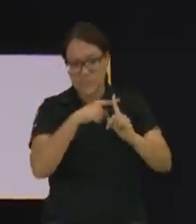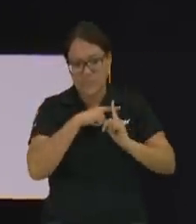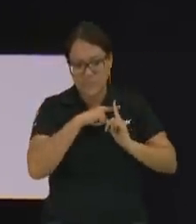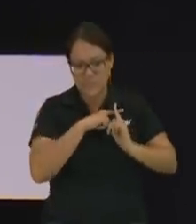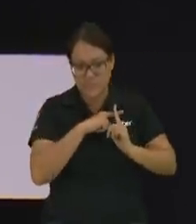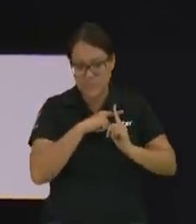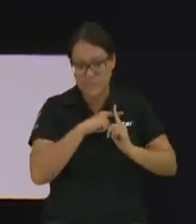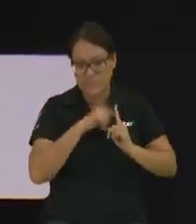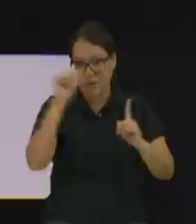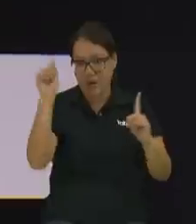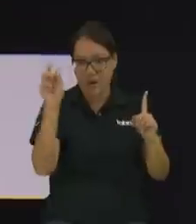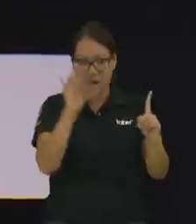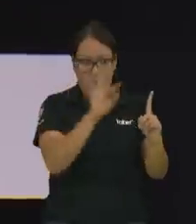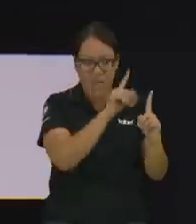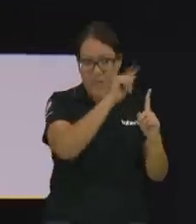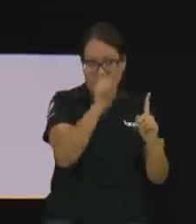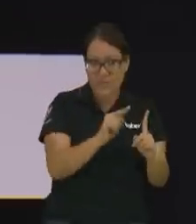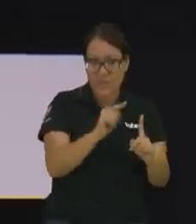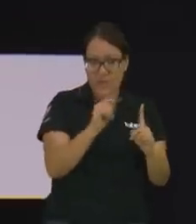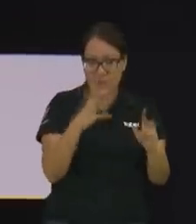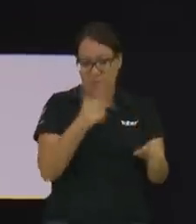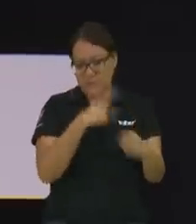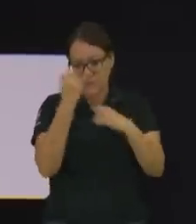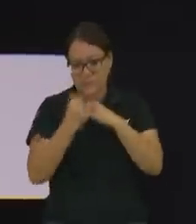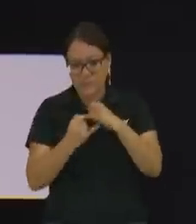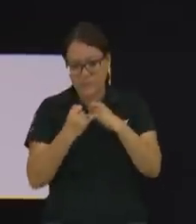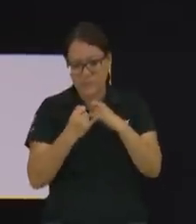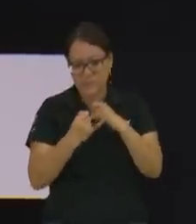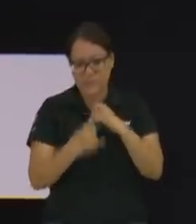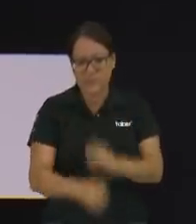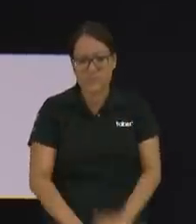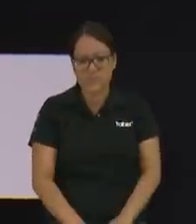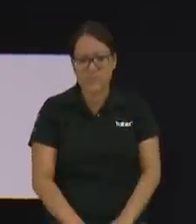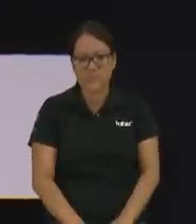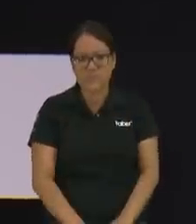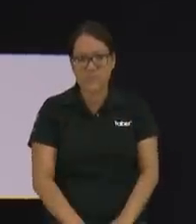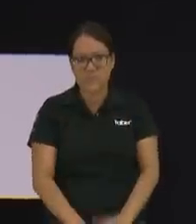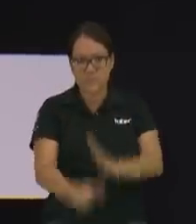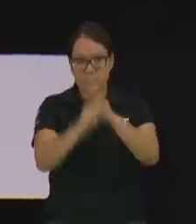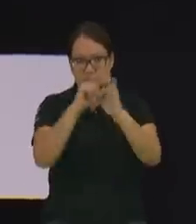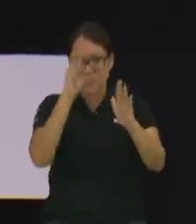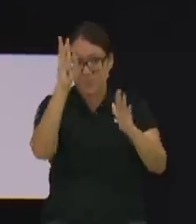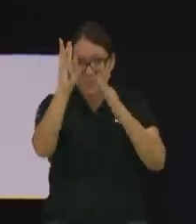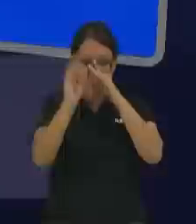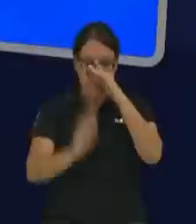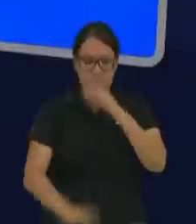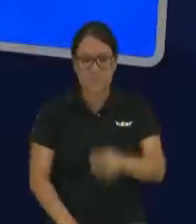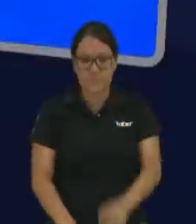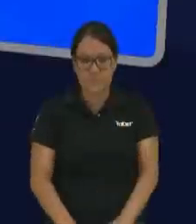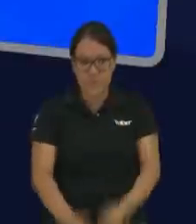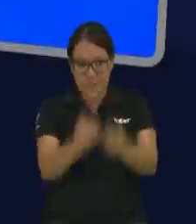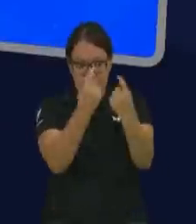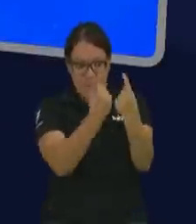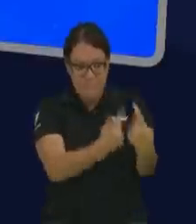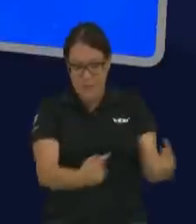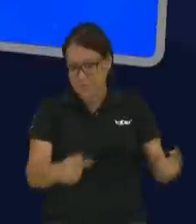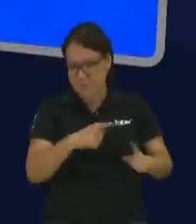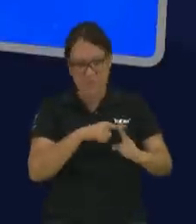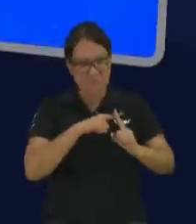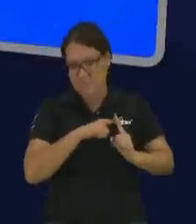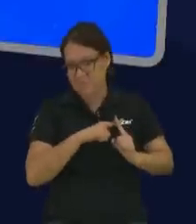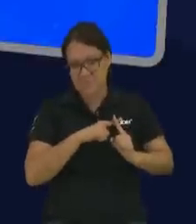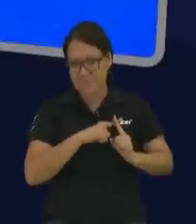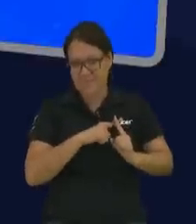del cristiano cerramos leyendo el versículo 6 donde comenzamos que dice instruye al niño en su camino